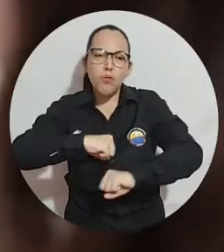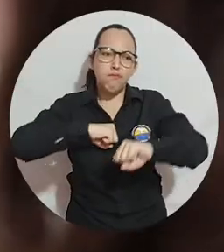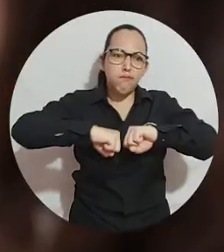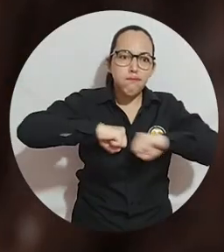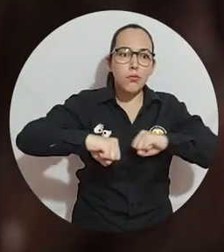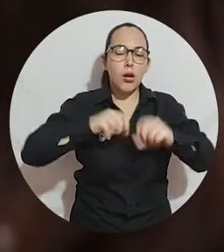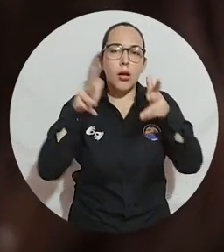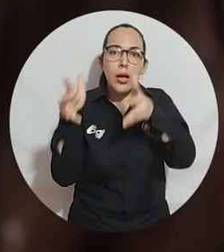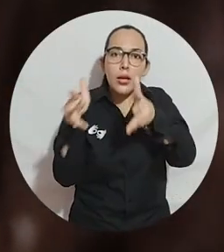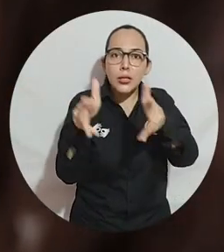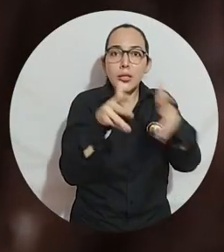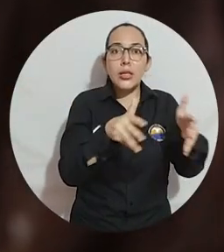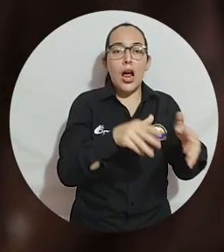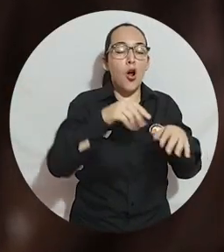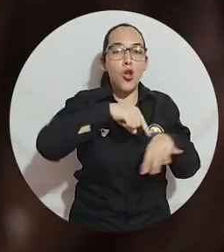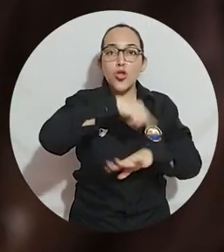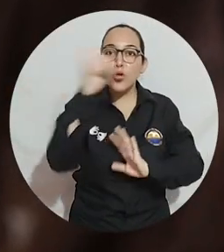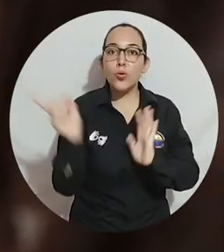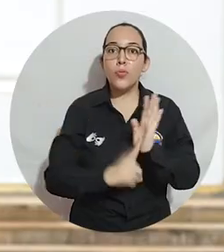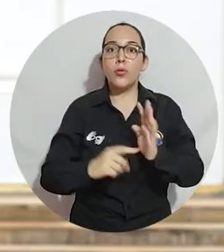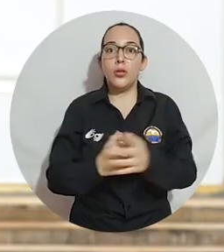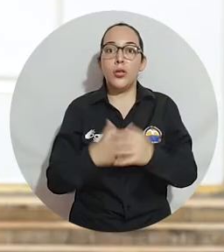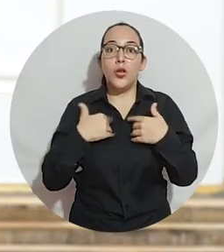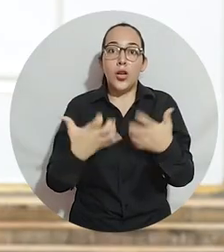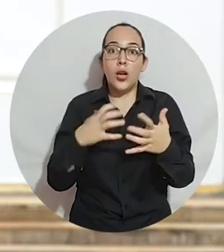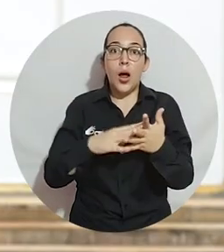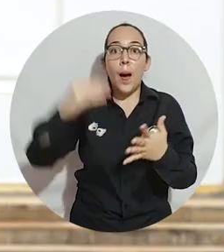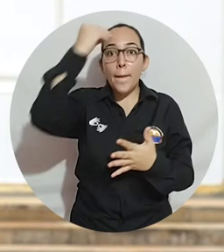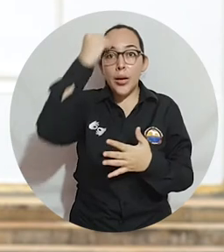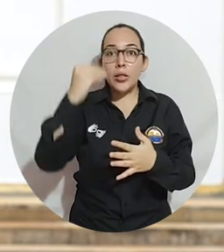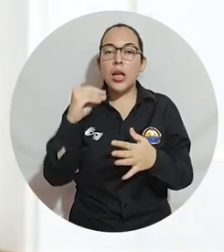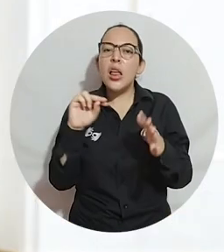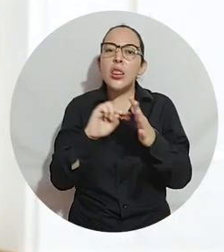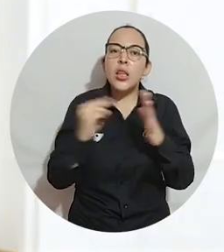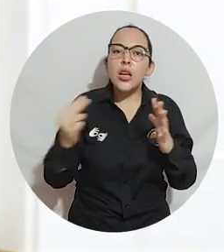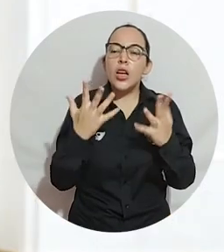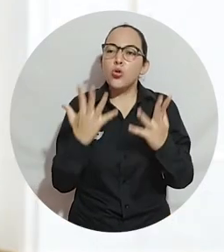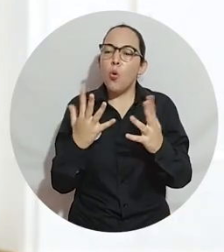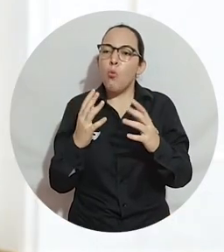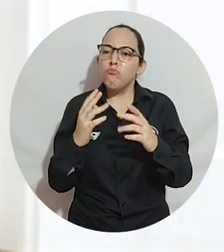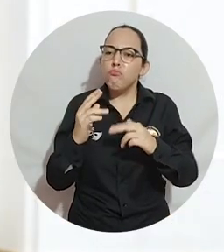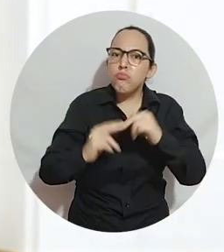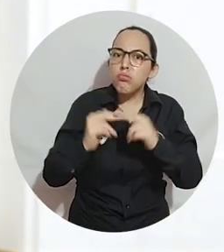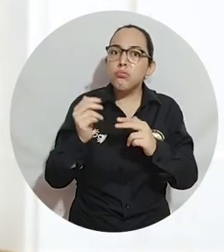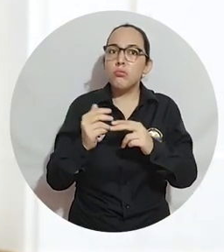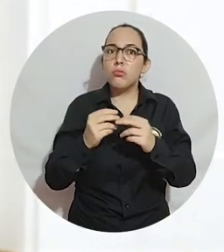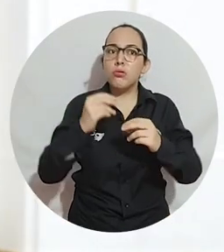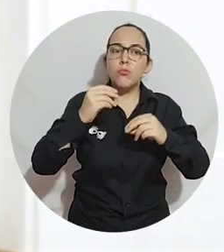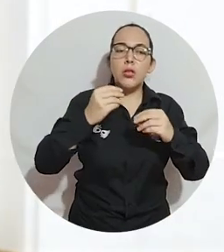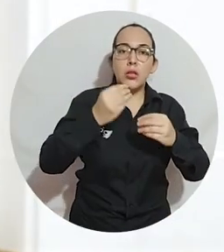esfuerzo en enseñarnos todo. Lo que espero aprender es técnicas de construcción que